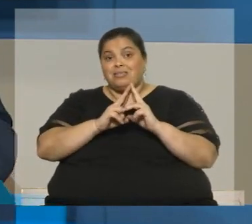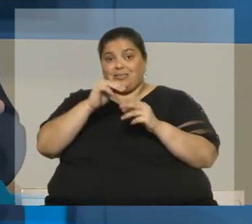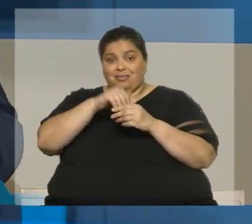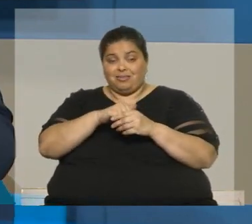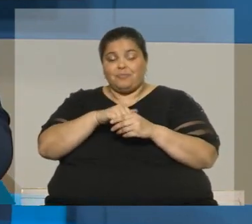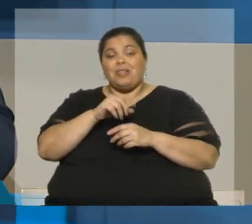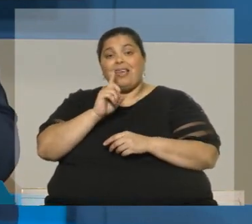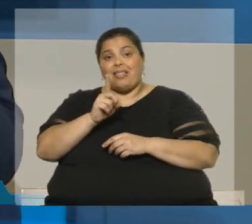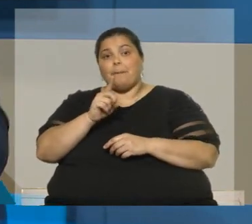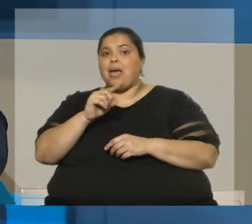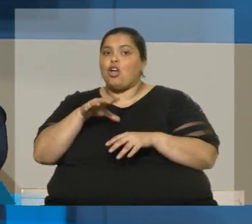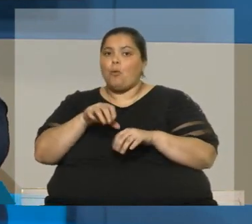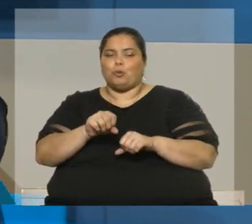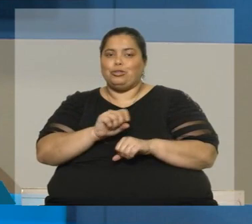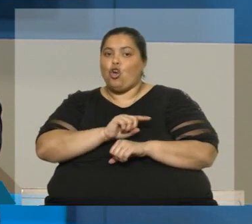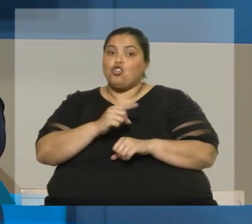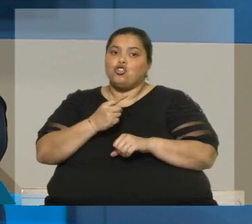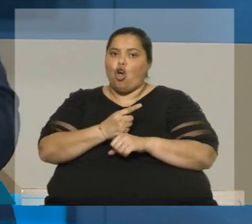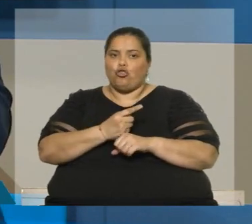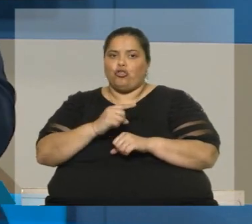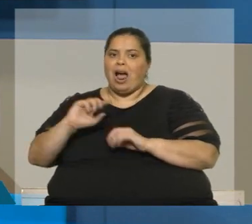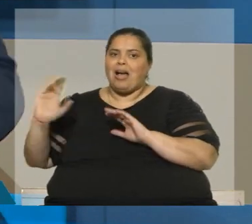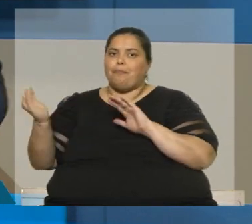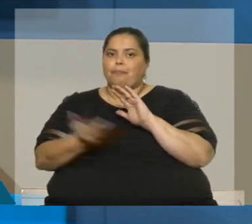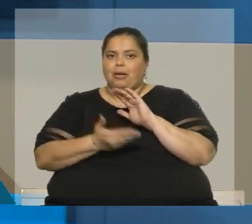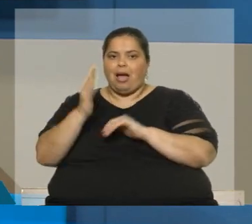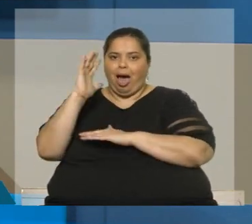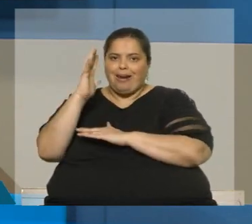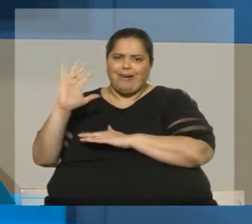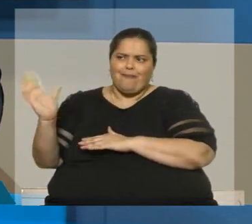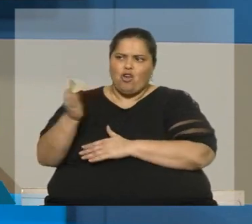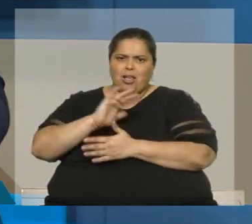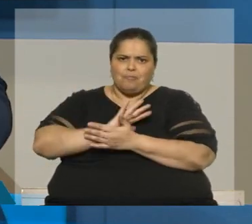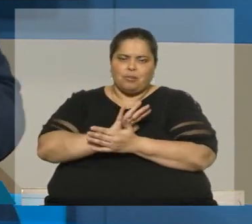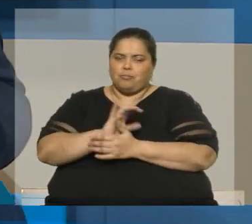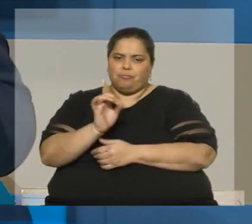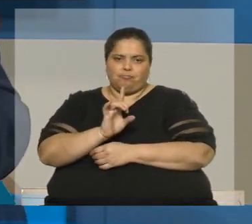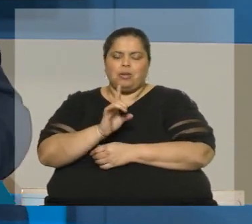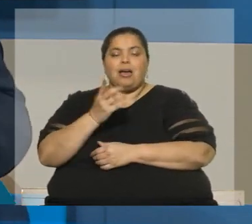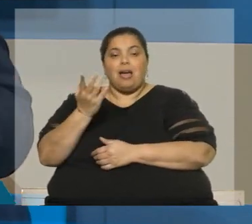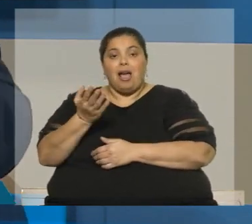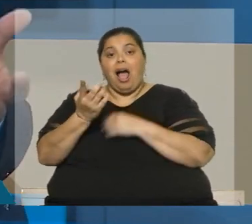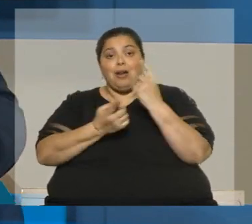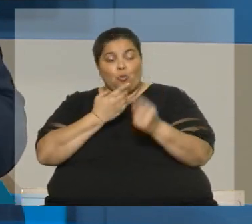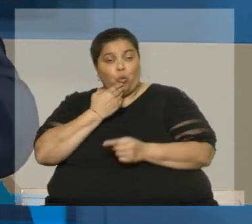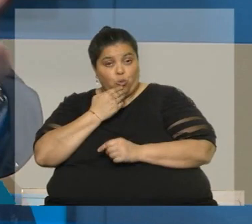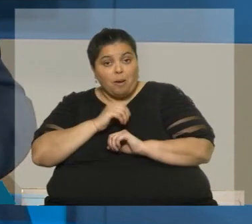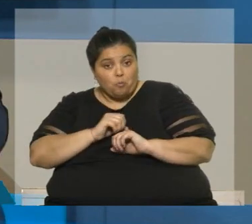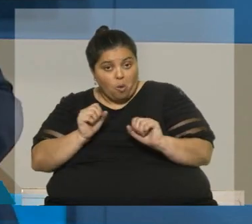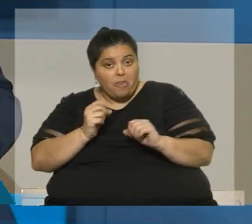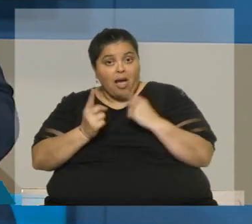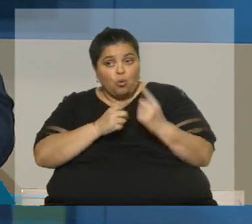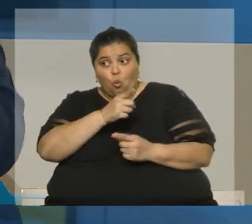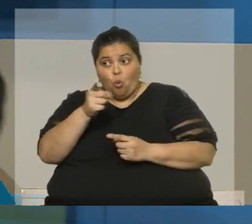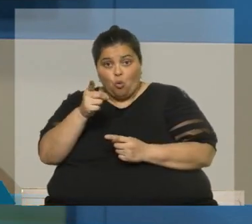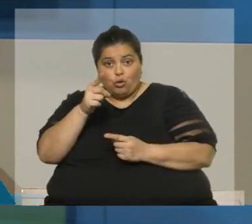compromisos contra la deforestación dentro del articulado. Puede haber dudas razonables acerca de si algunos países firmantes van